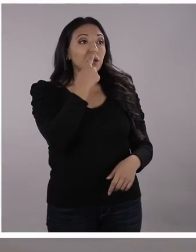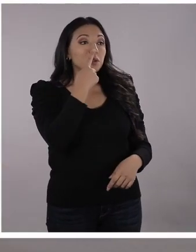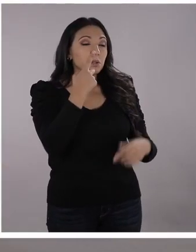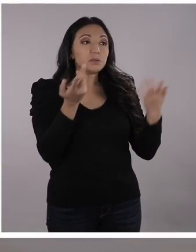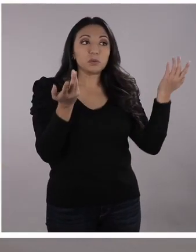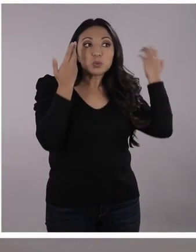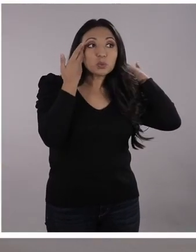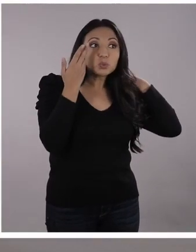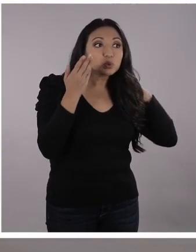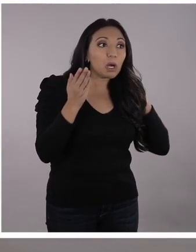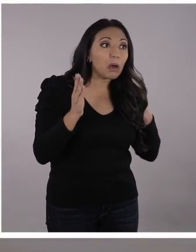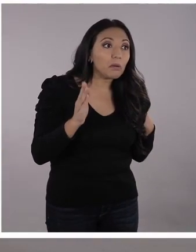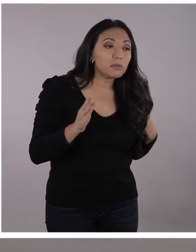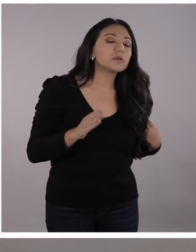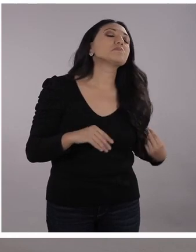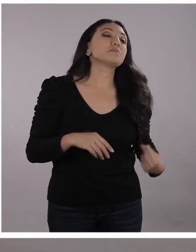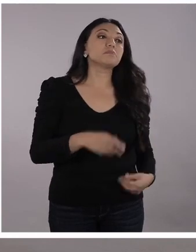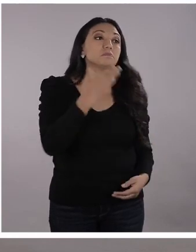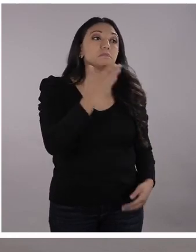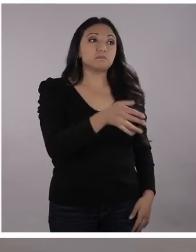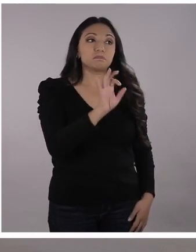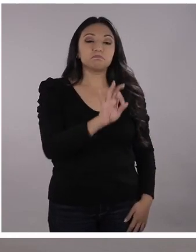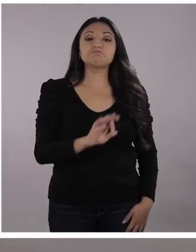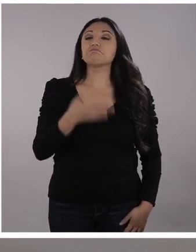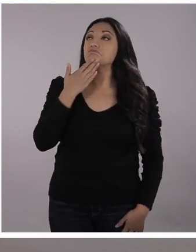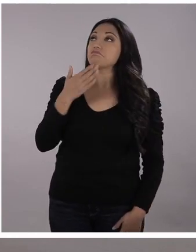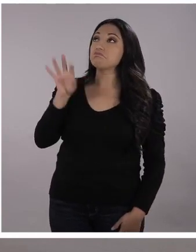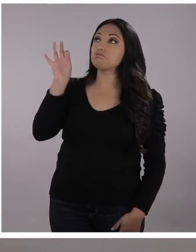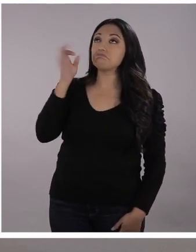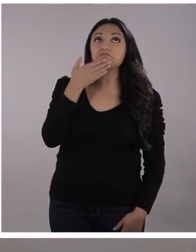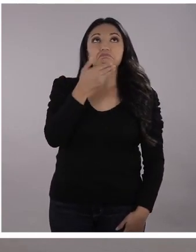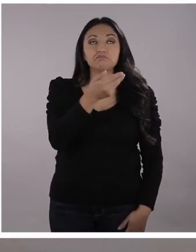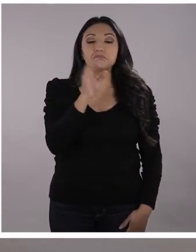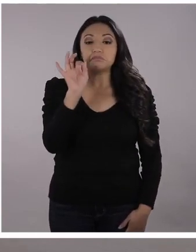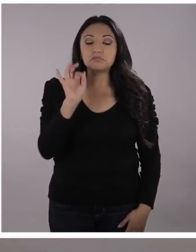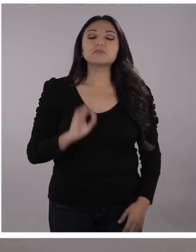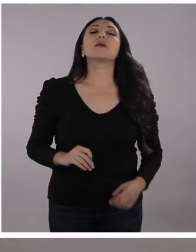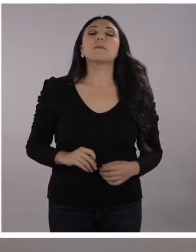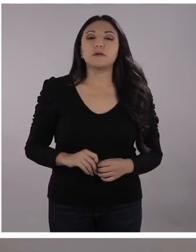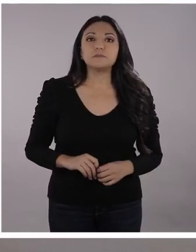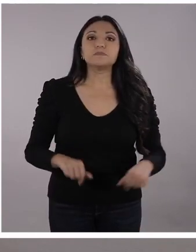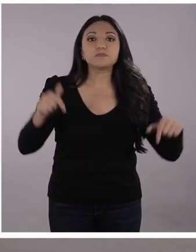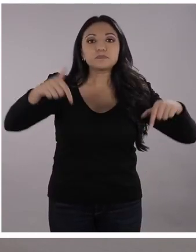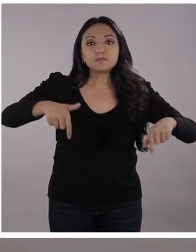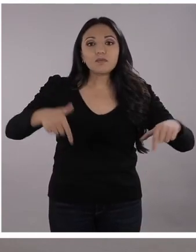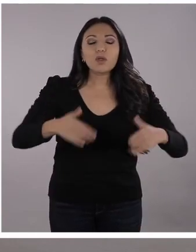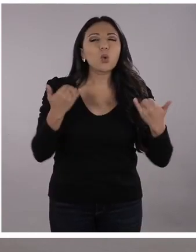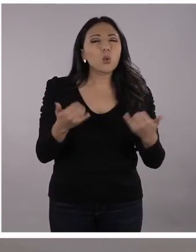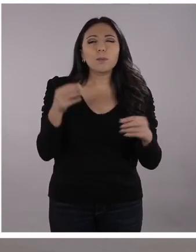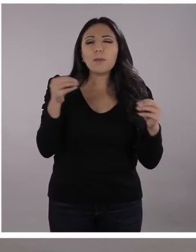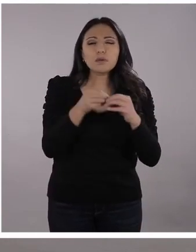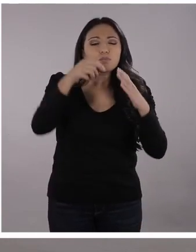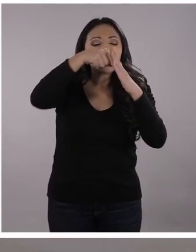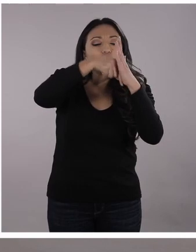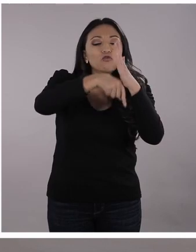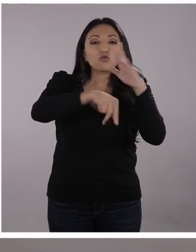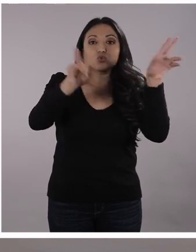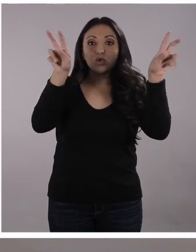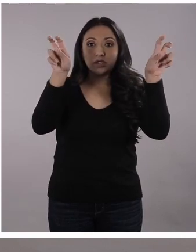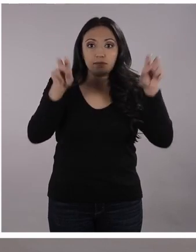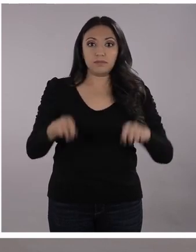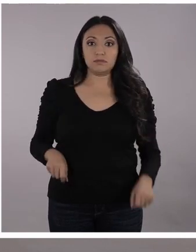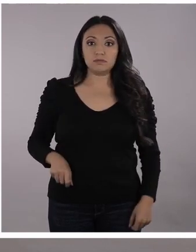factores que influyen, ¿no? Así es. Gracias, Webster, siempre tú, tan chévere. Entonces, el día de hoy vamos a